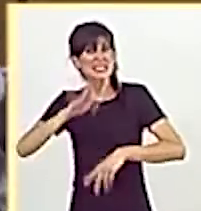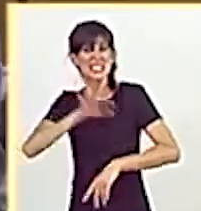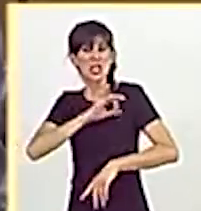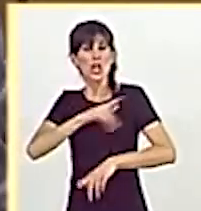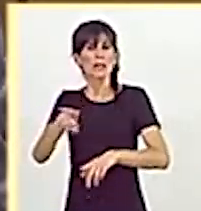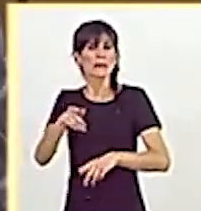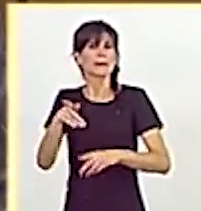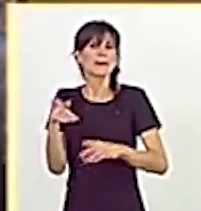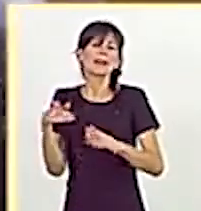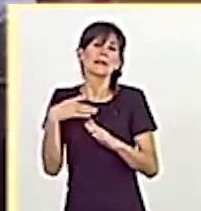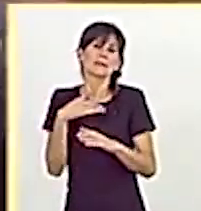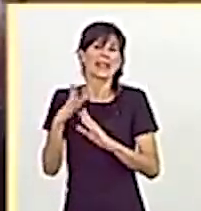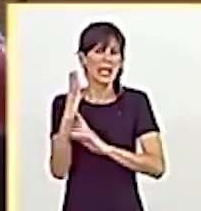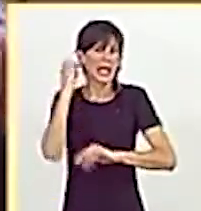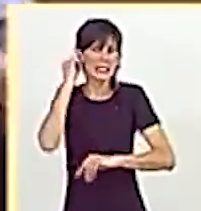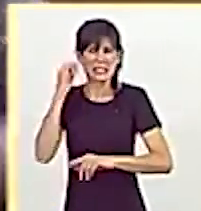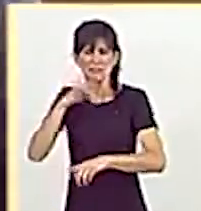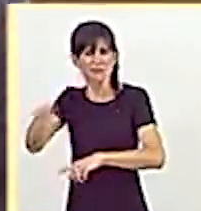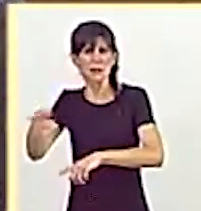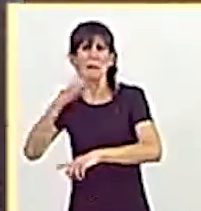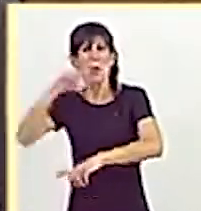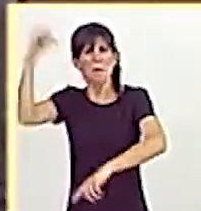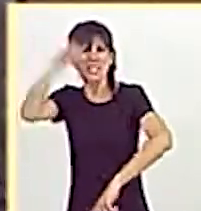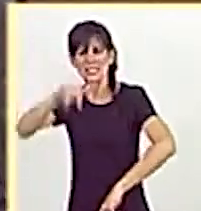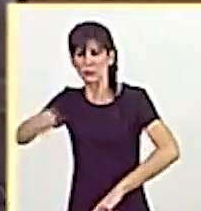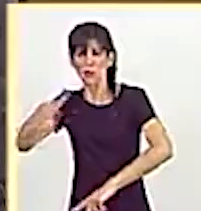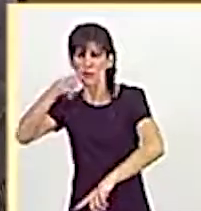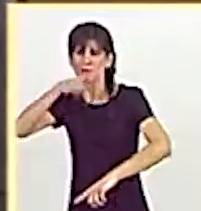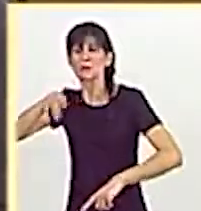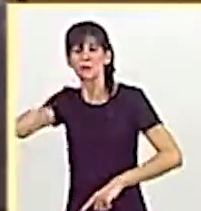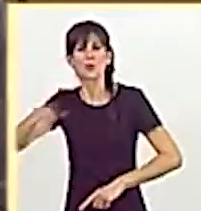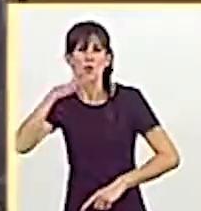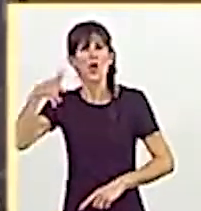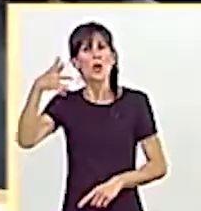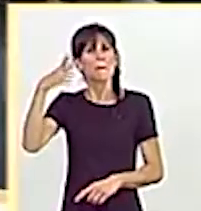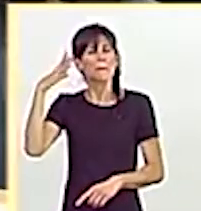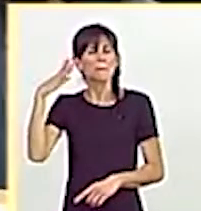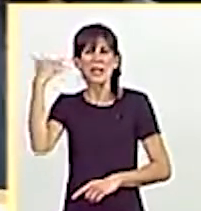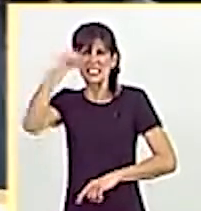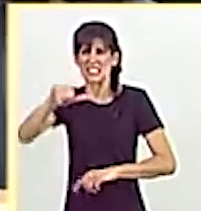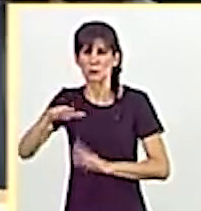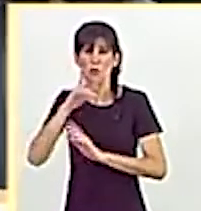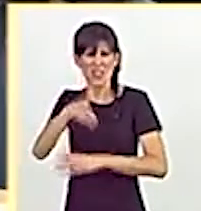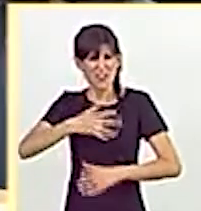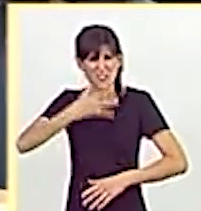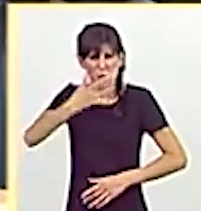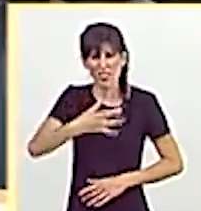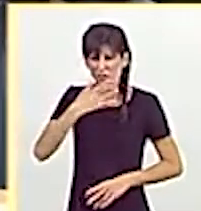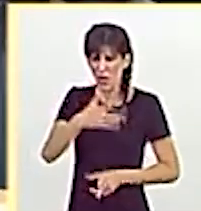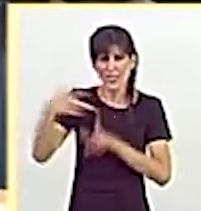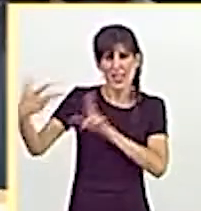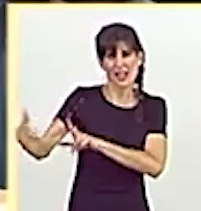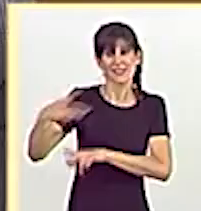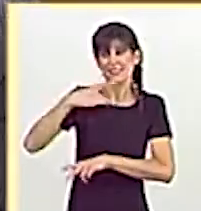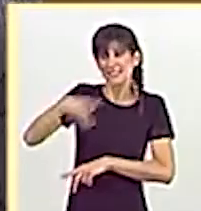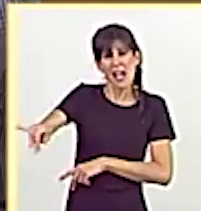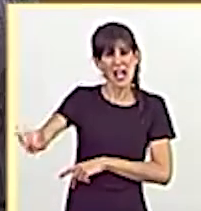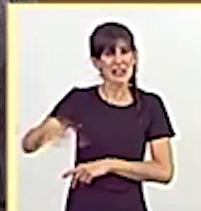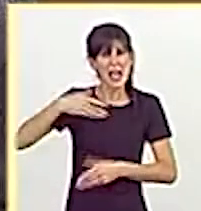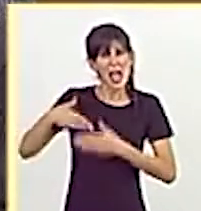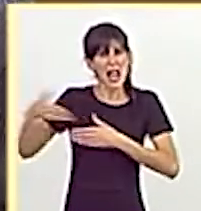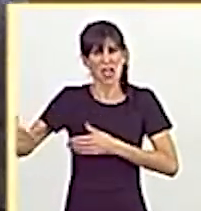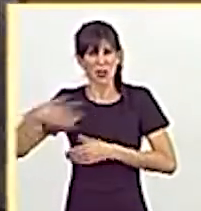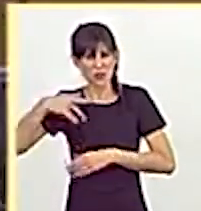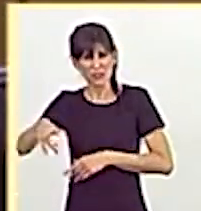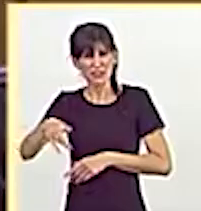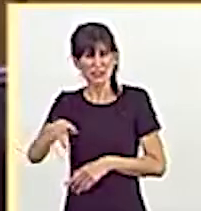señalado por la justicia, por machismo, señora Calvo. ¿No le da usted vergüenza tener sentado a quien tiene a su lado,